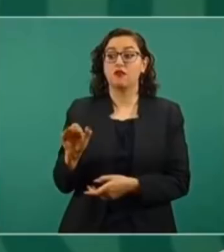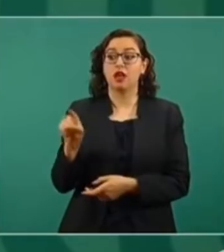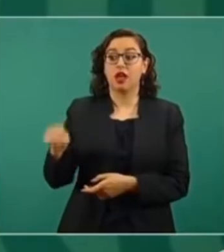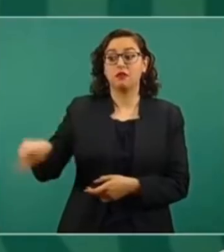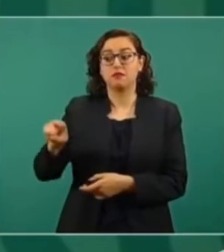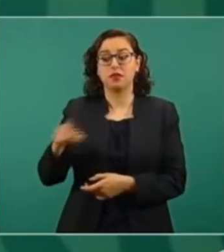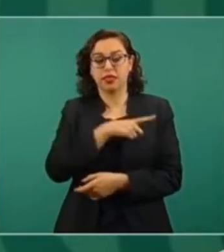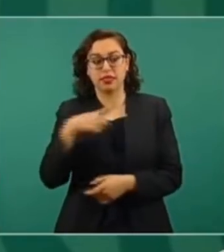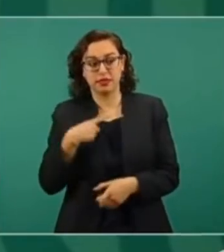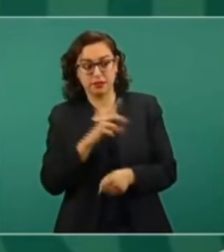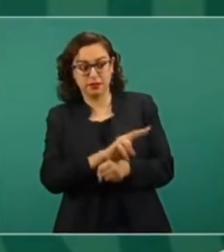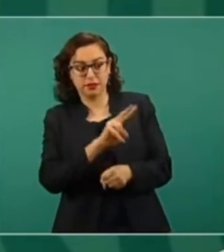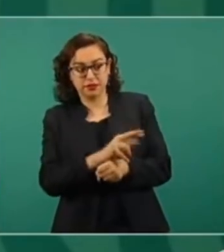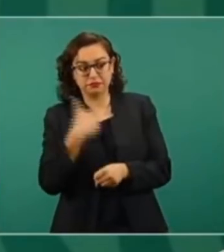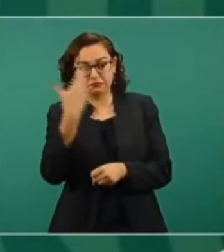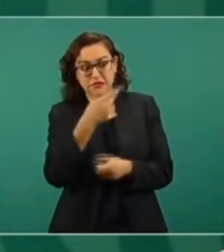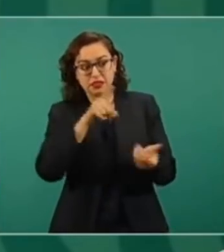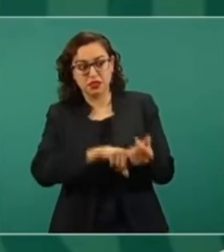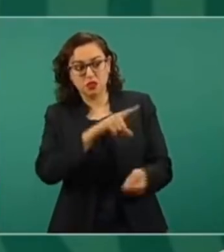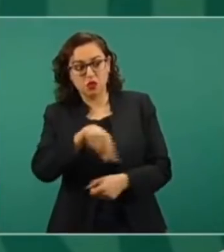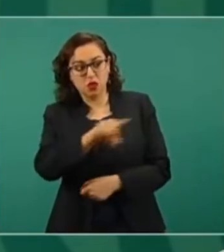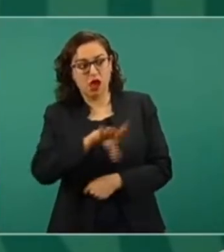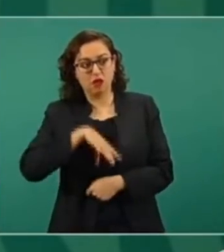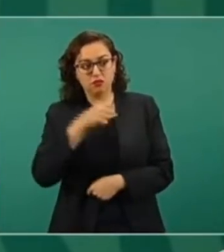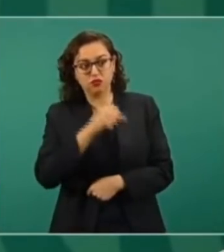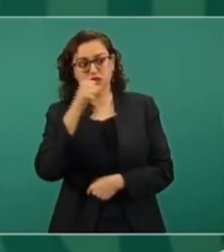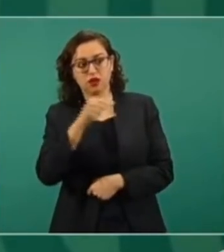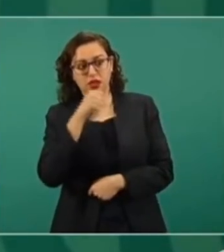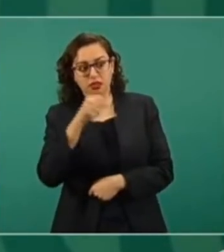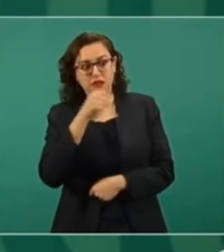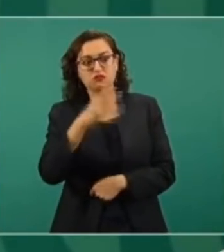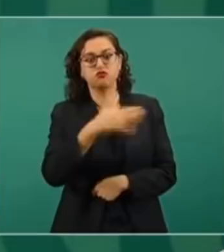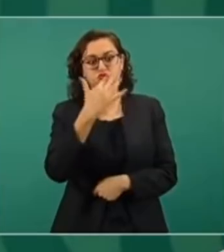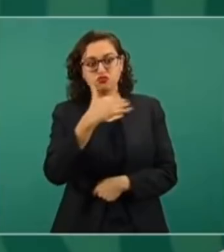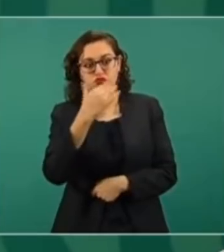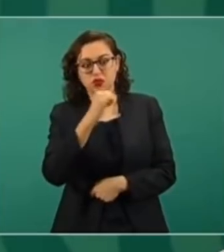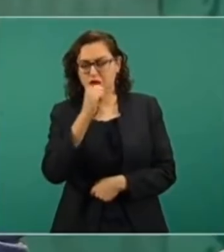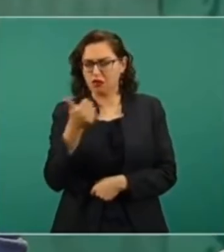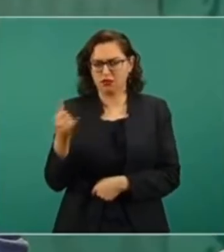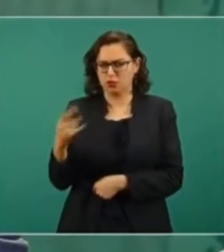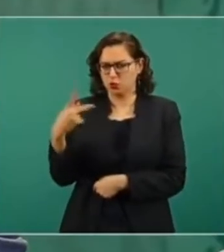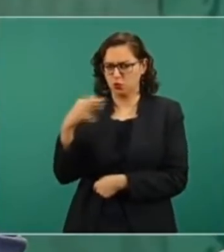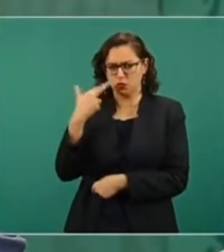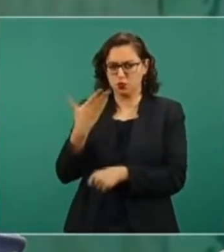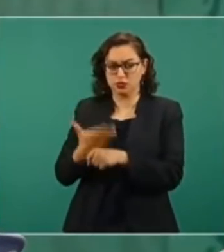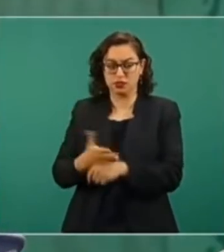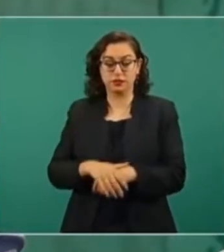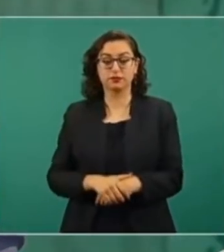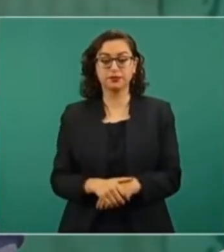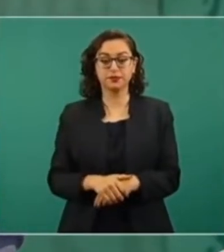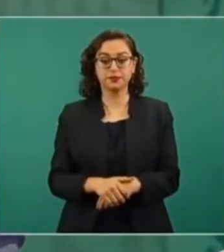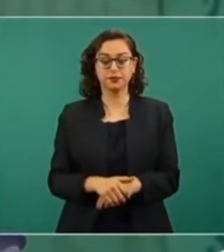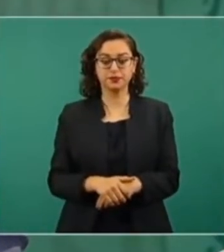Acuérdense, hace poco se estuvo a punto de